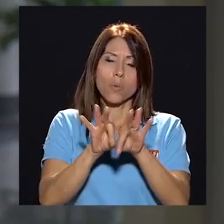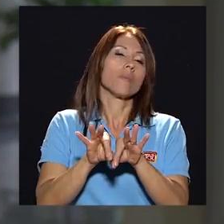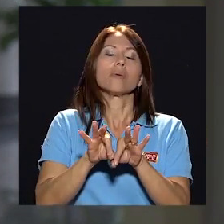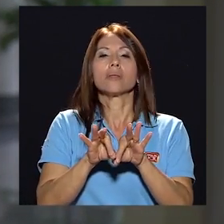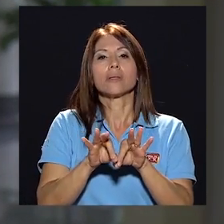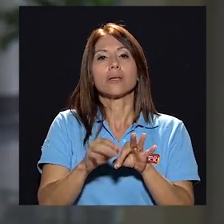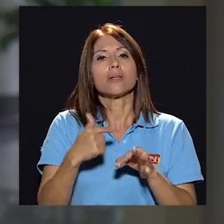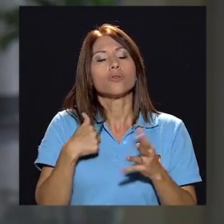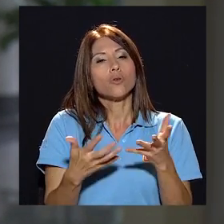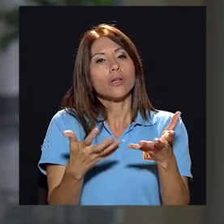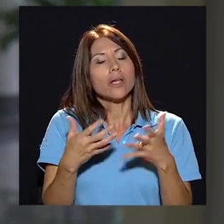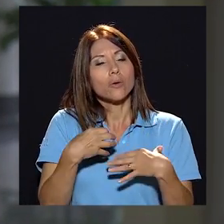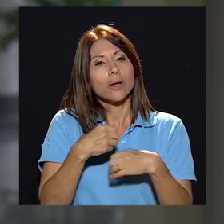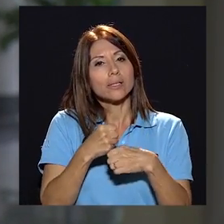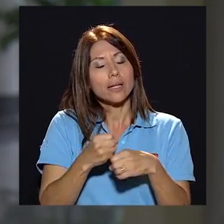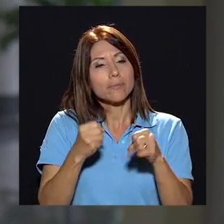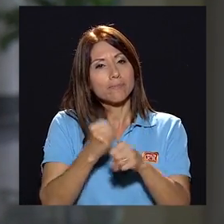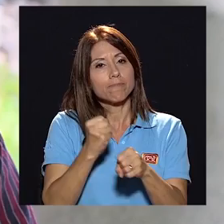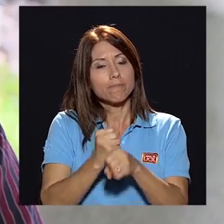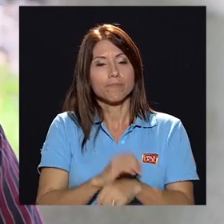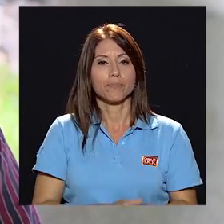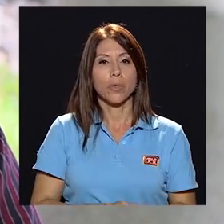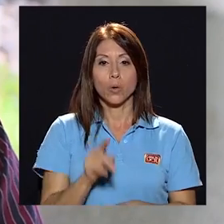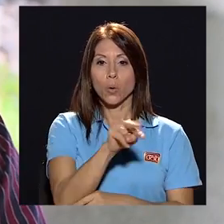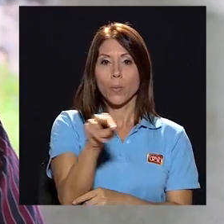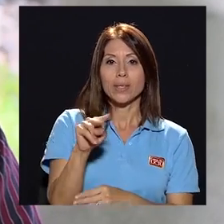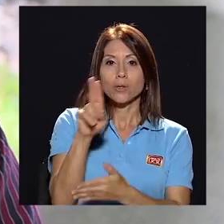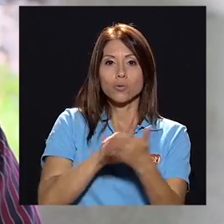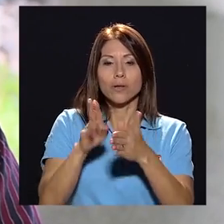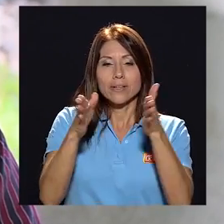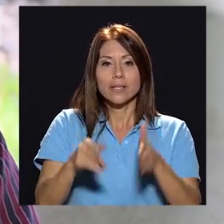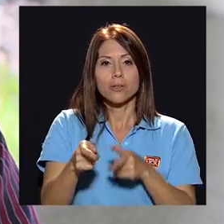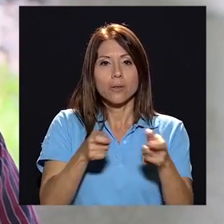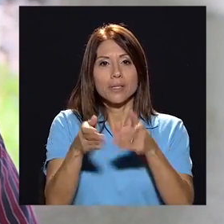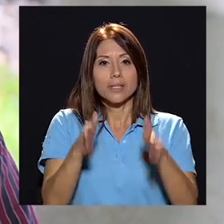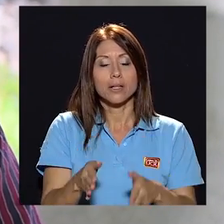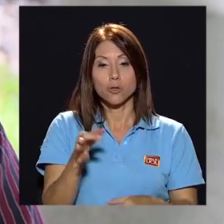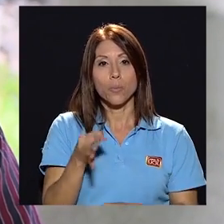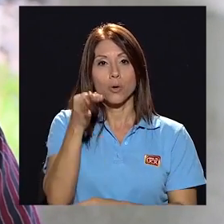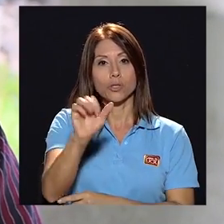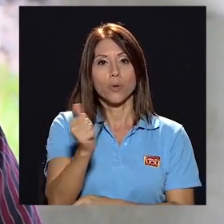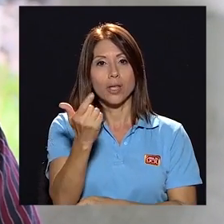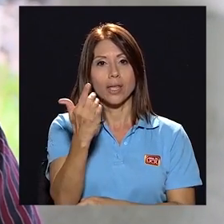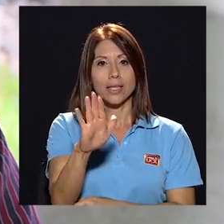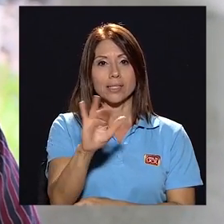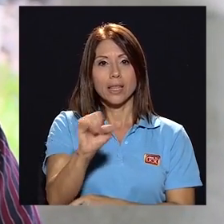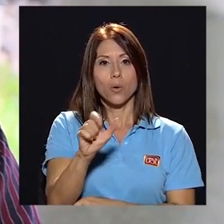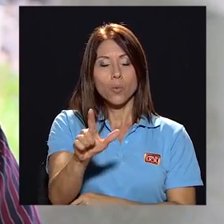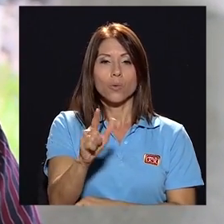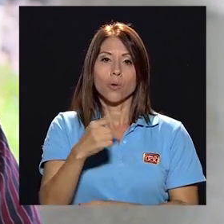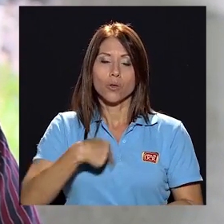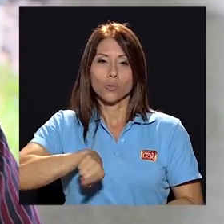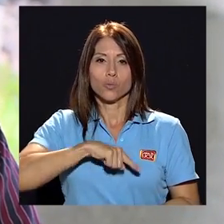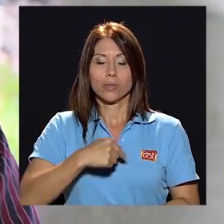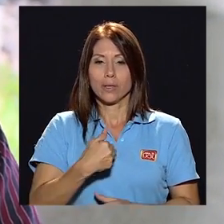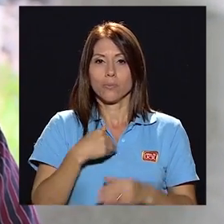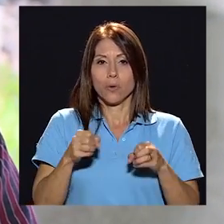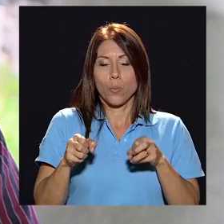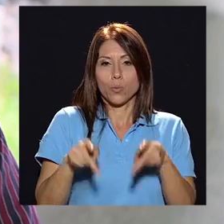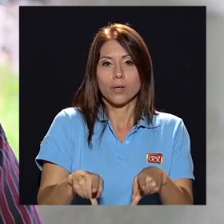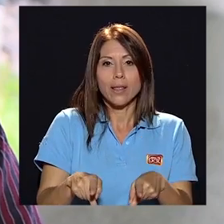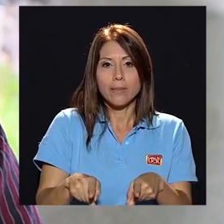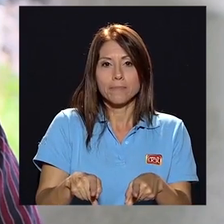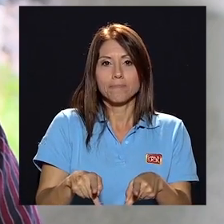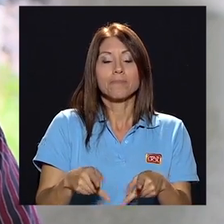fundamentales que deseo materializar compañeros universitarios administrativos el próximo 15 de julio tenemos la oportunidad